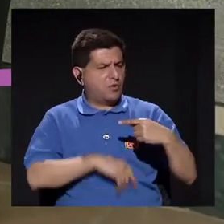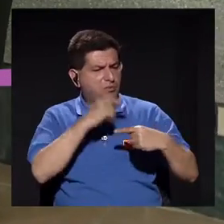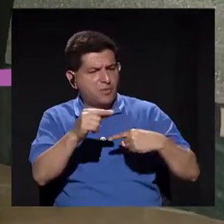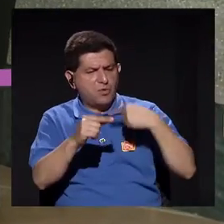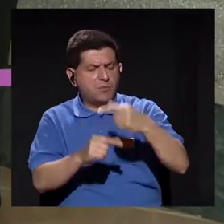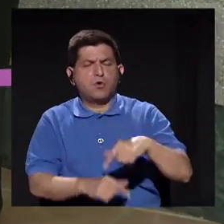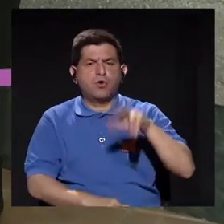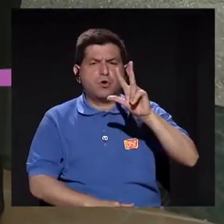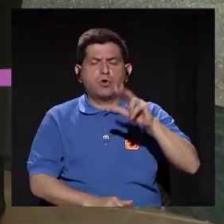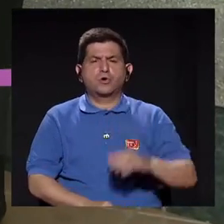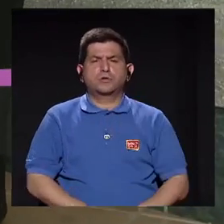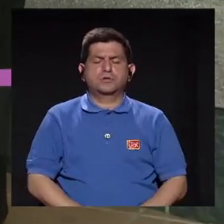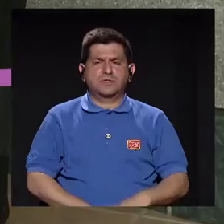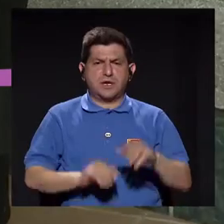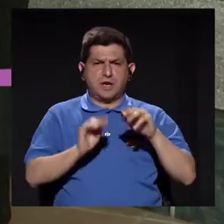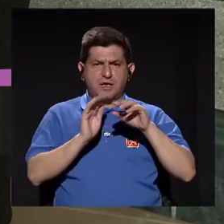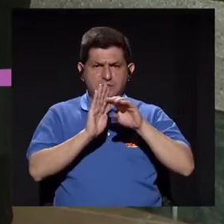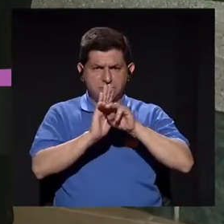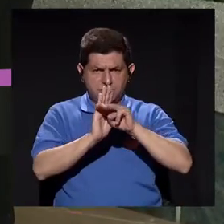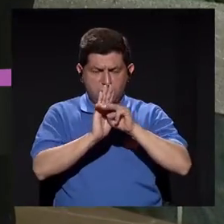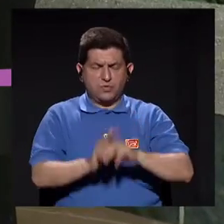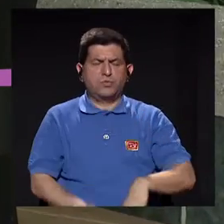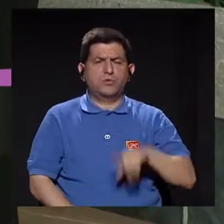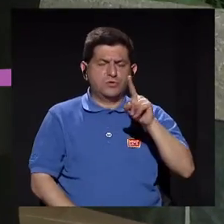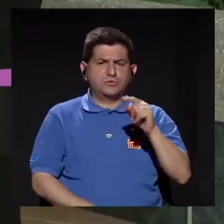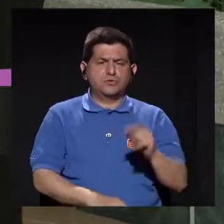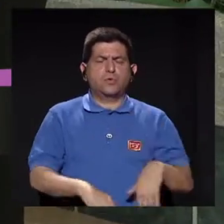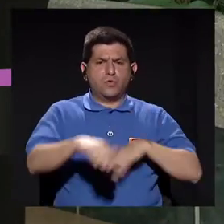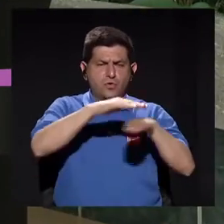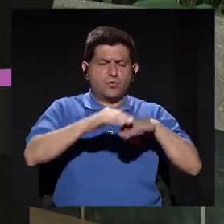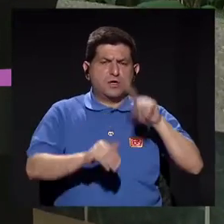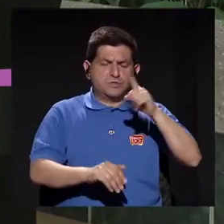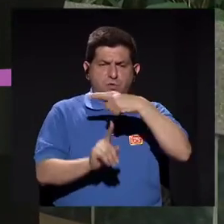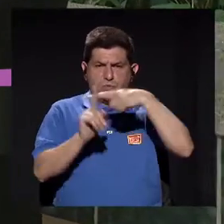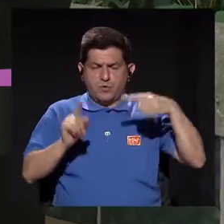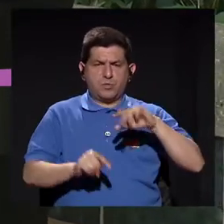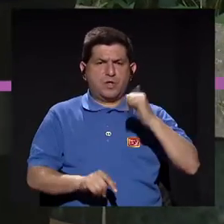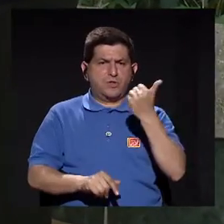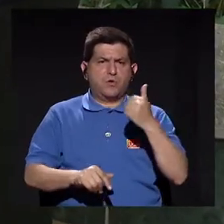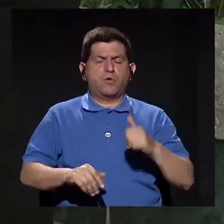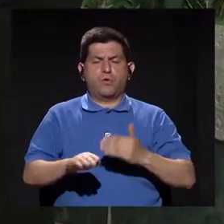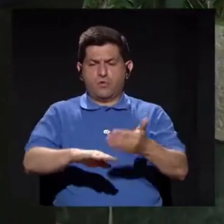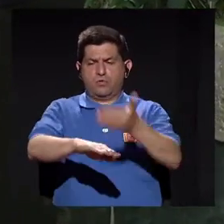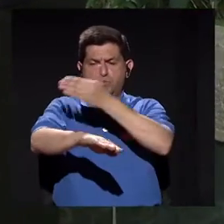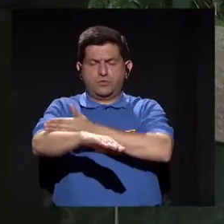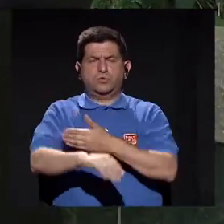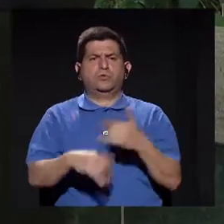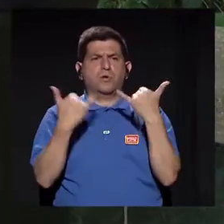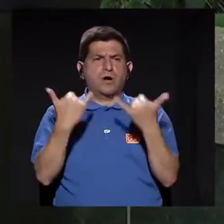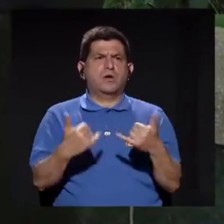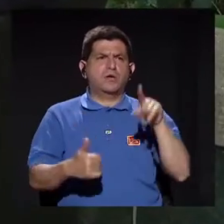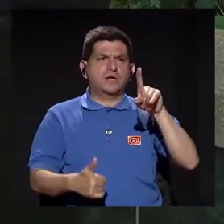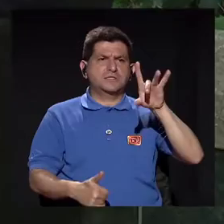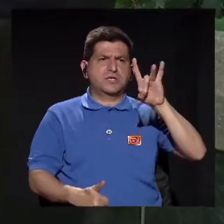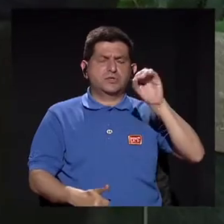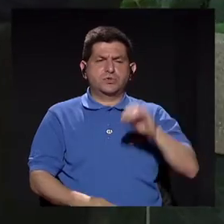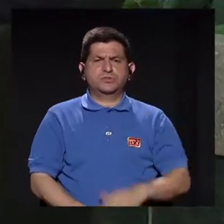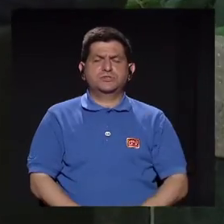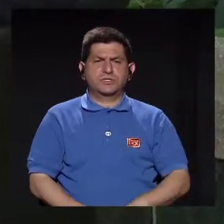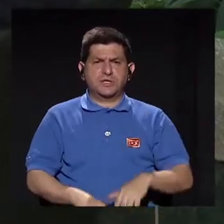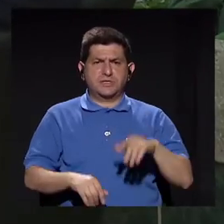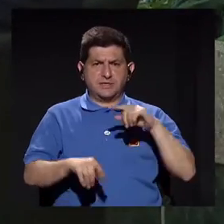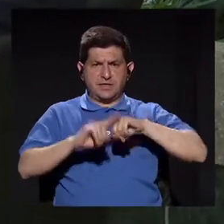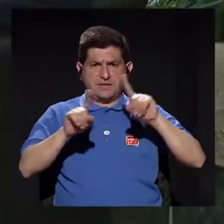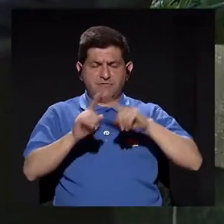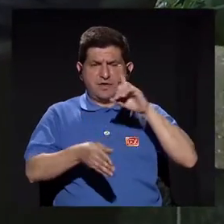poco, tenemos tres módulos, un módulo básico, un módulo intermedio y un módulo avanzado. En este momento hay más de 180 residentes